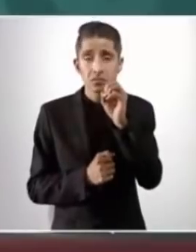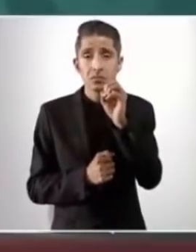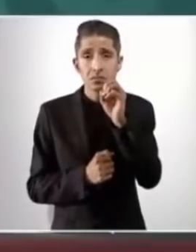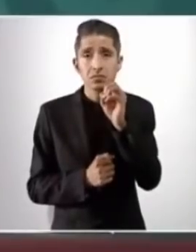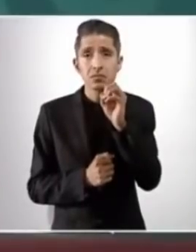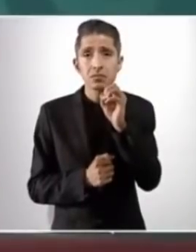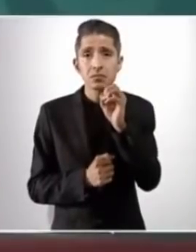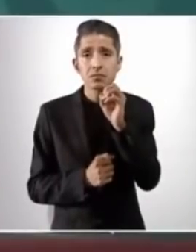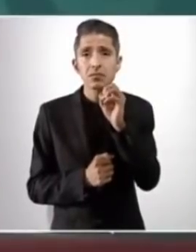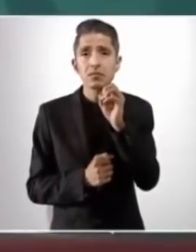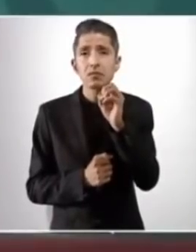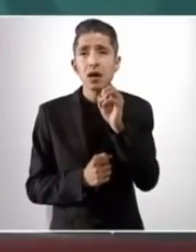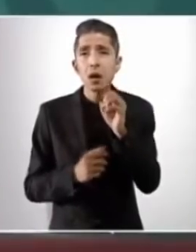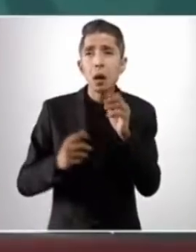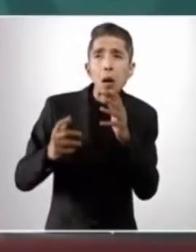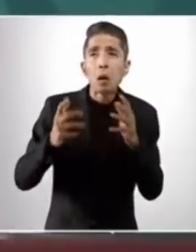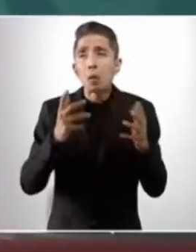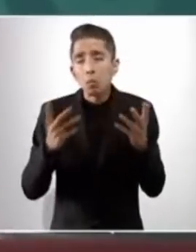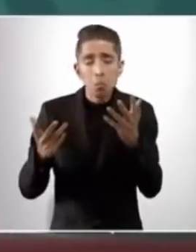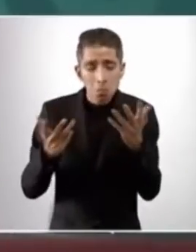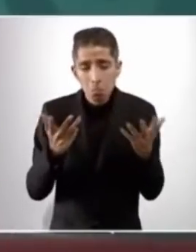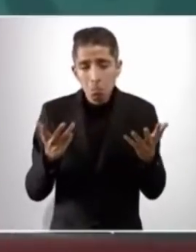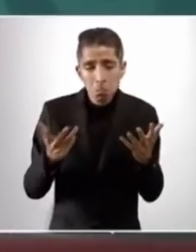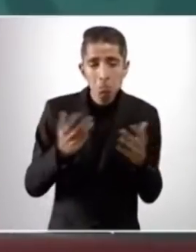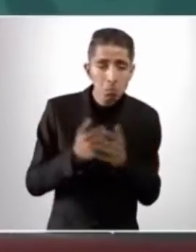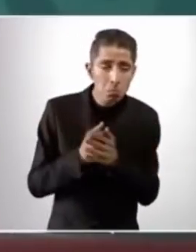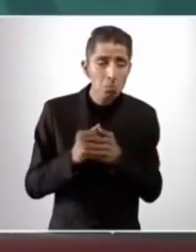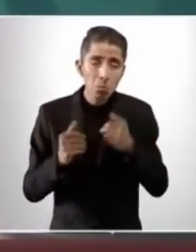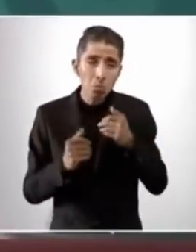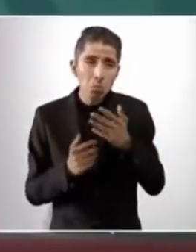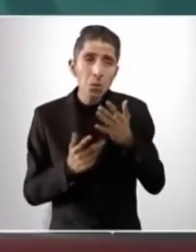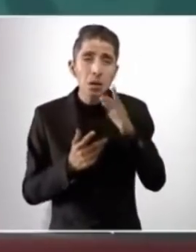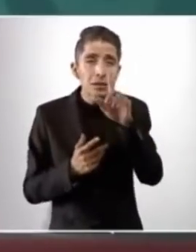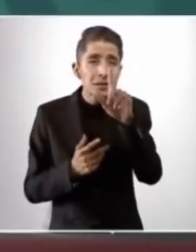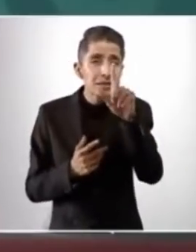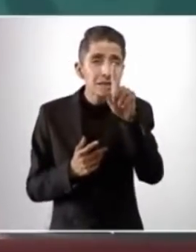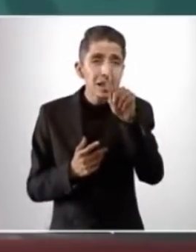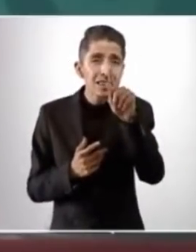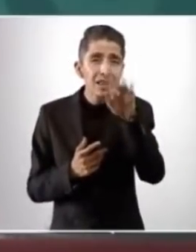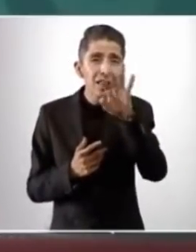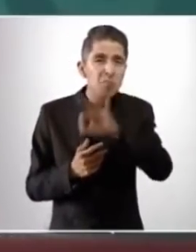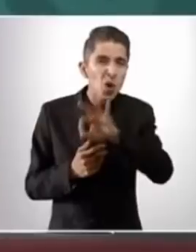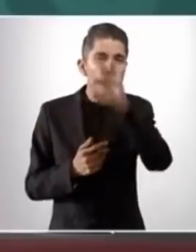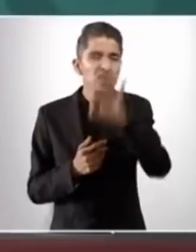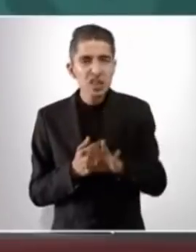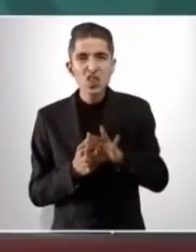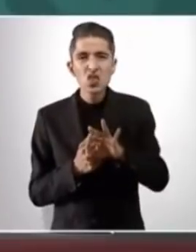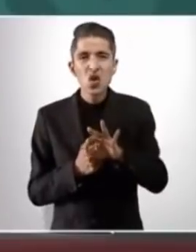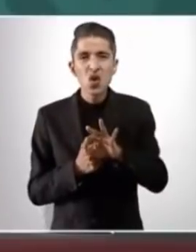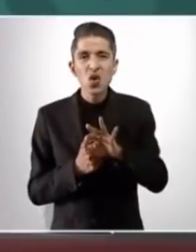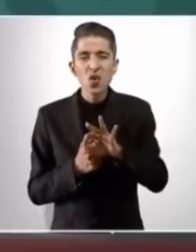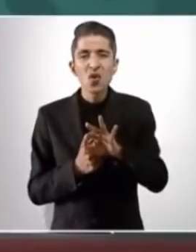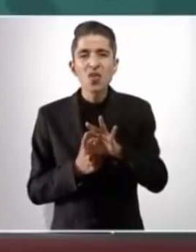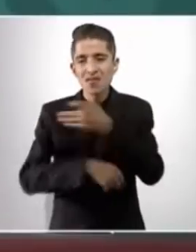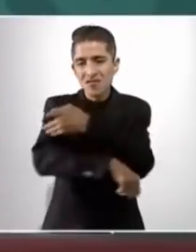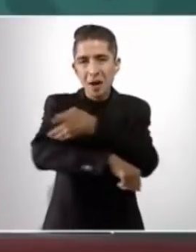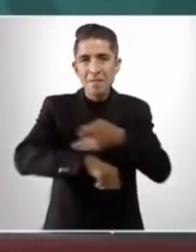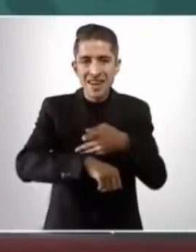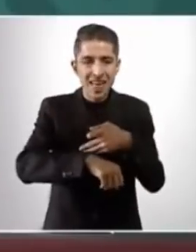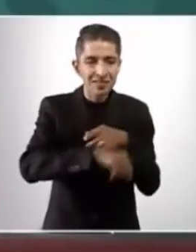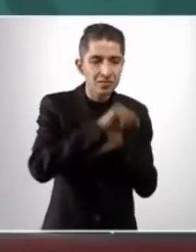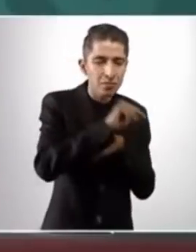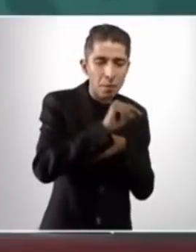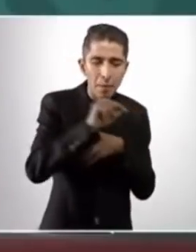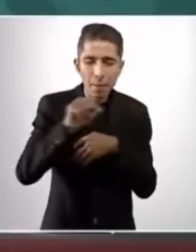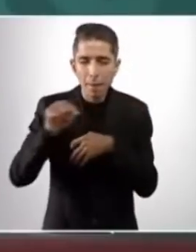cuando menos el 70 por ciento de los hogares de Michoacán. Tiene que llegar